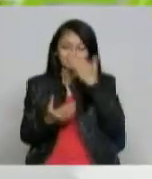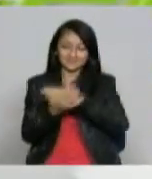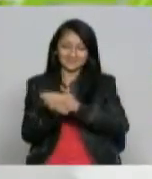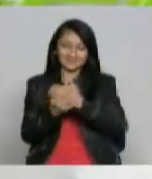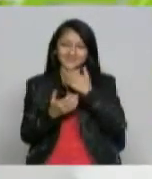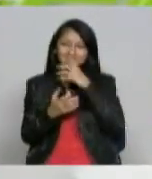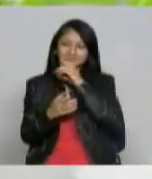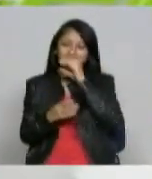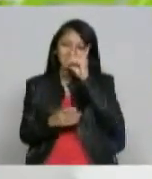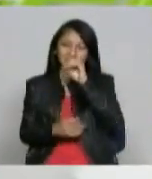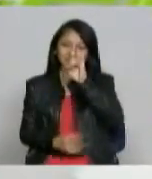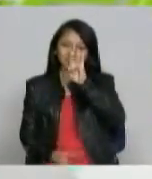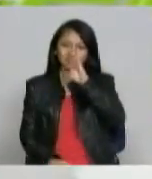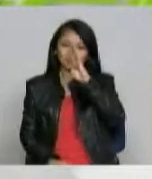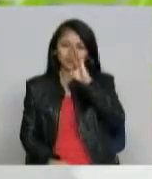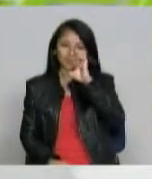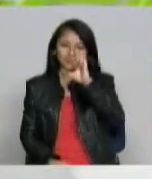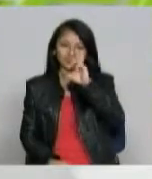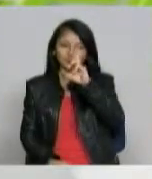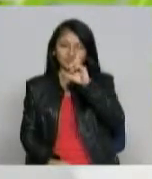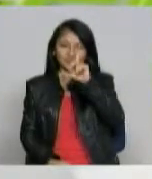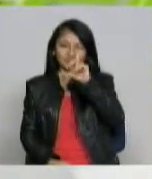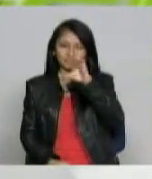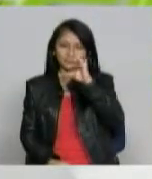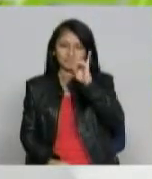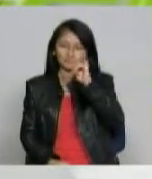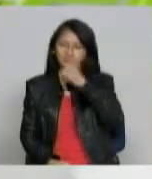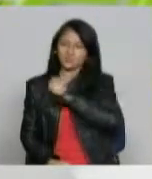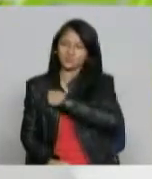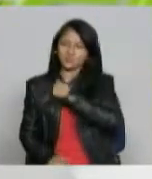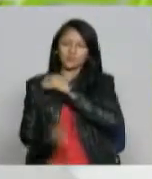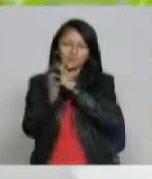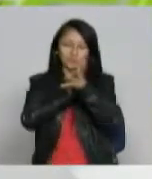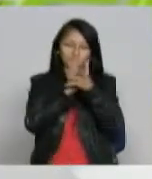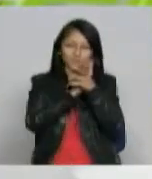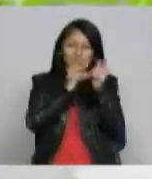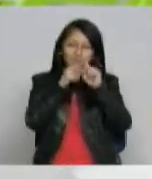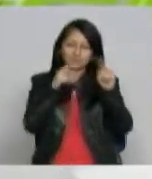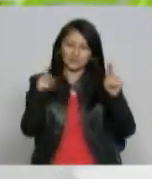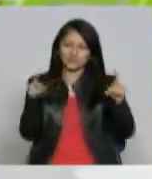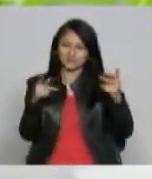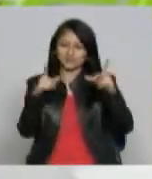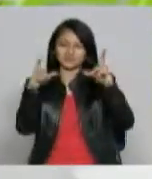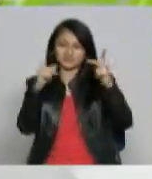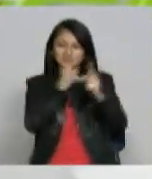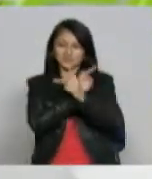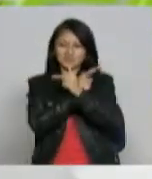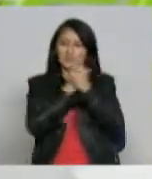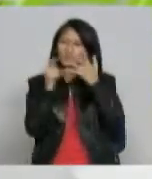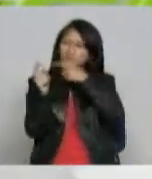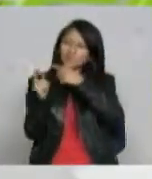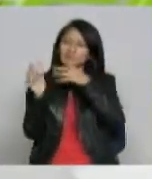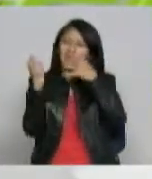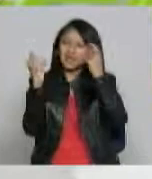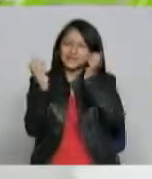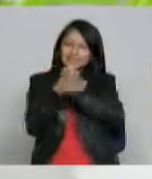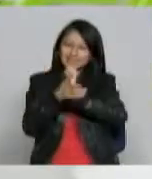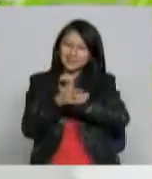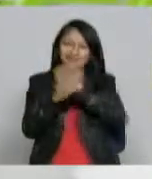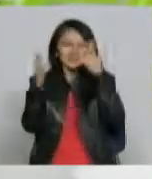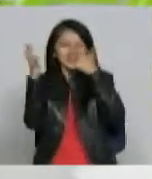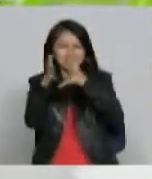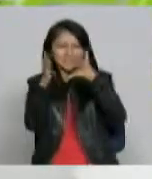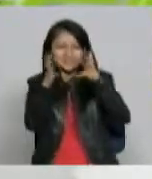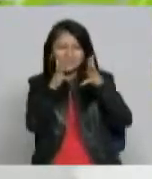programa de Uberley que bueno sería que usted le contara a los televidentes y también a los periodistas de provincia pues esas capacitaciones que el canal le vino